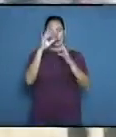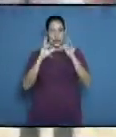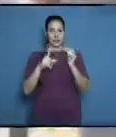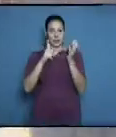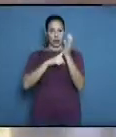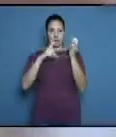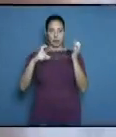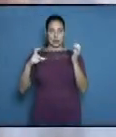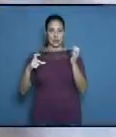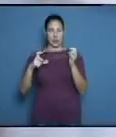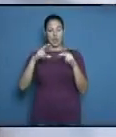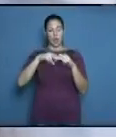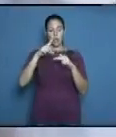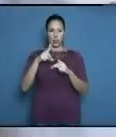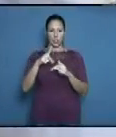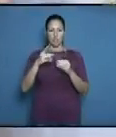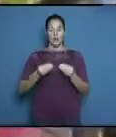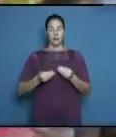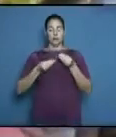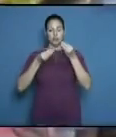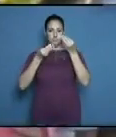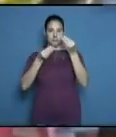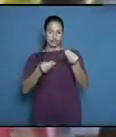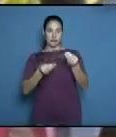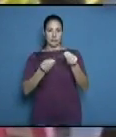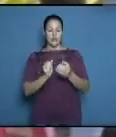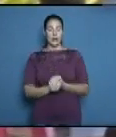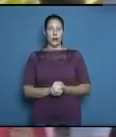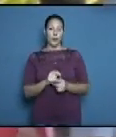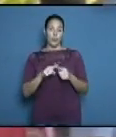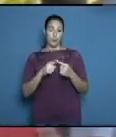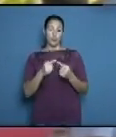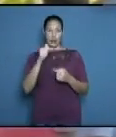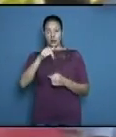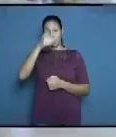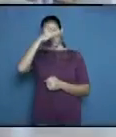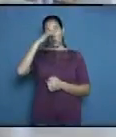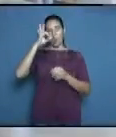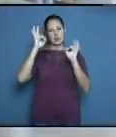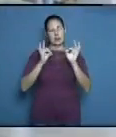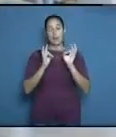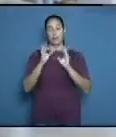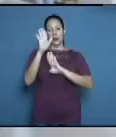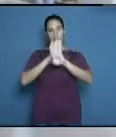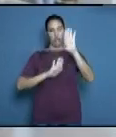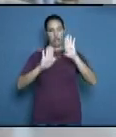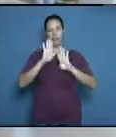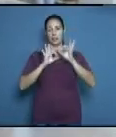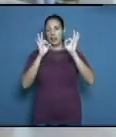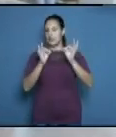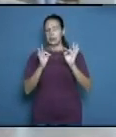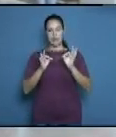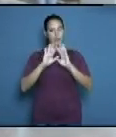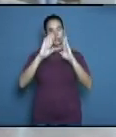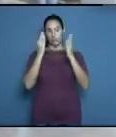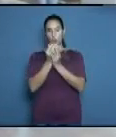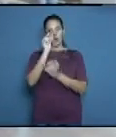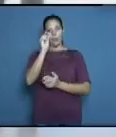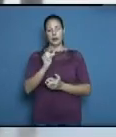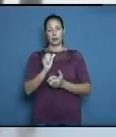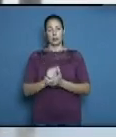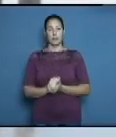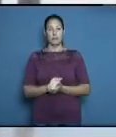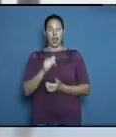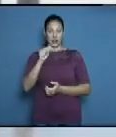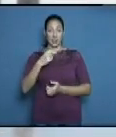Velásquez el hecho trasciende de venido pasión por esta isla Las voces traen la victoria popular en tiempos de